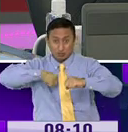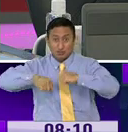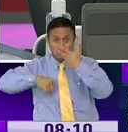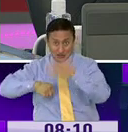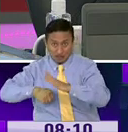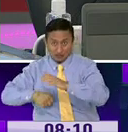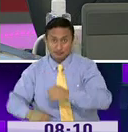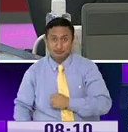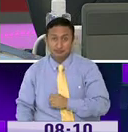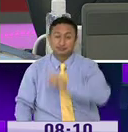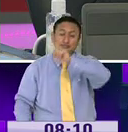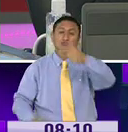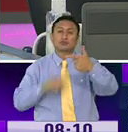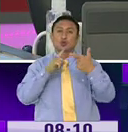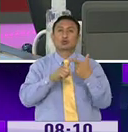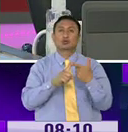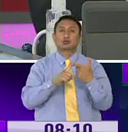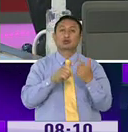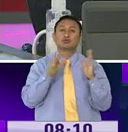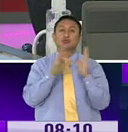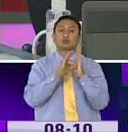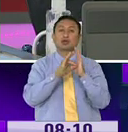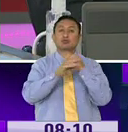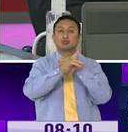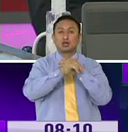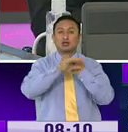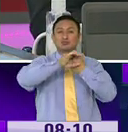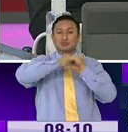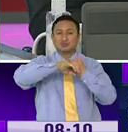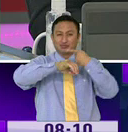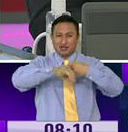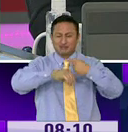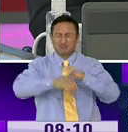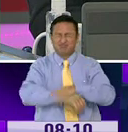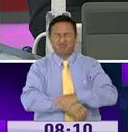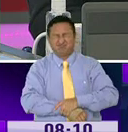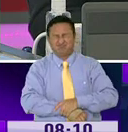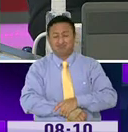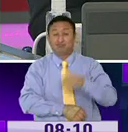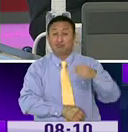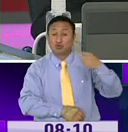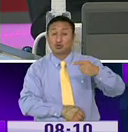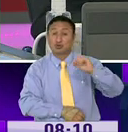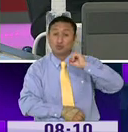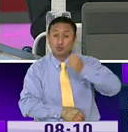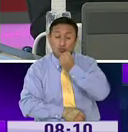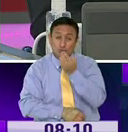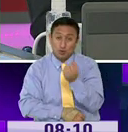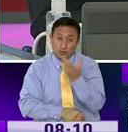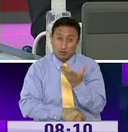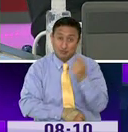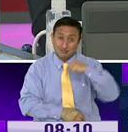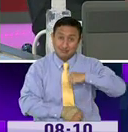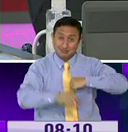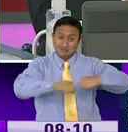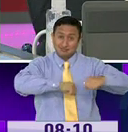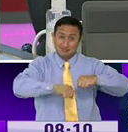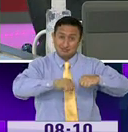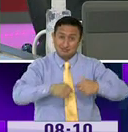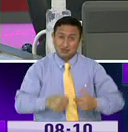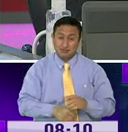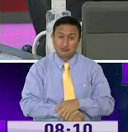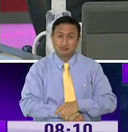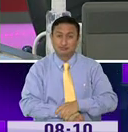Y también tenemos en redes sociales constante información de lo que se está haciendo y de lo que se está logrando,